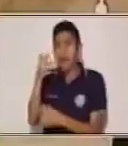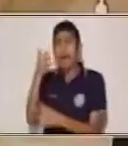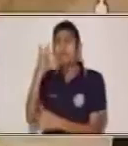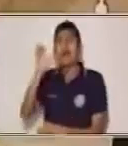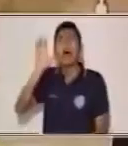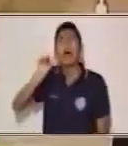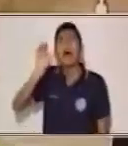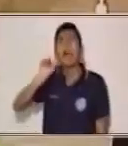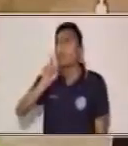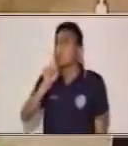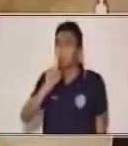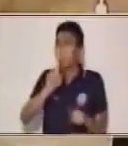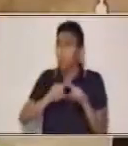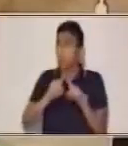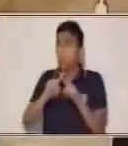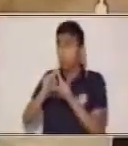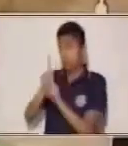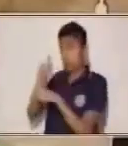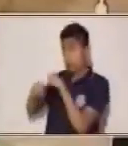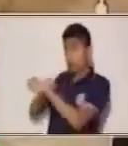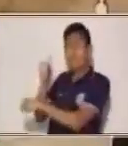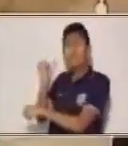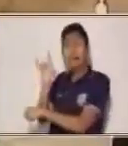Muy bien. ¿Vas identificando?